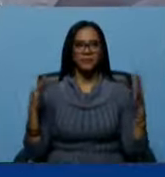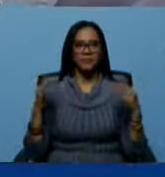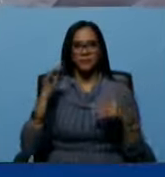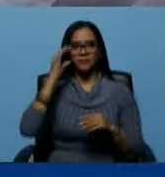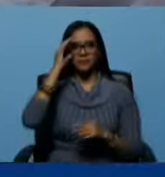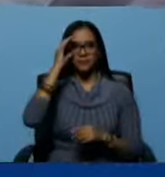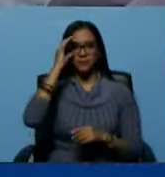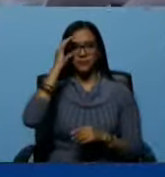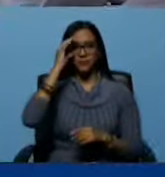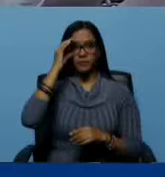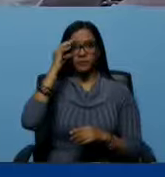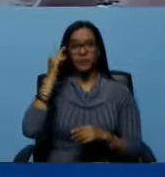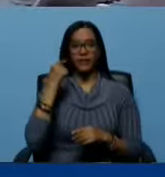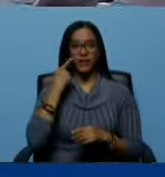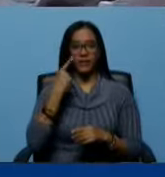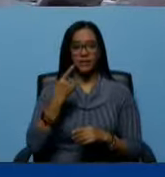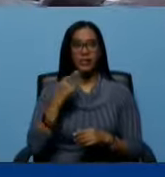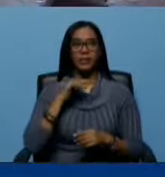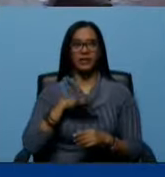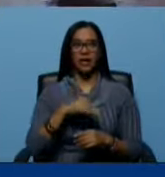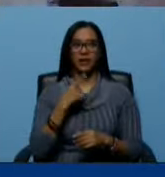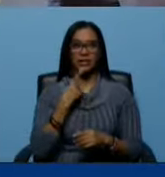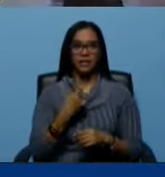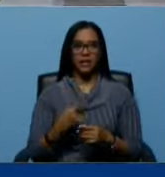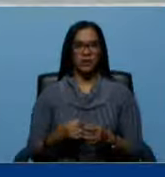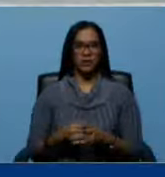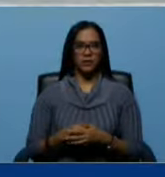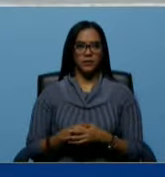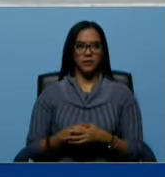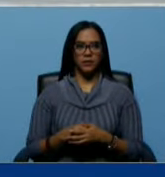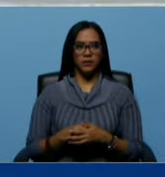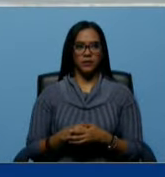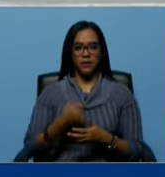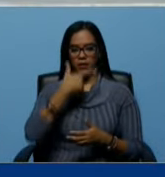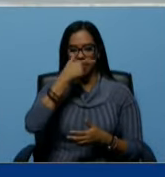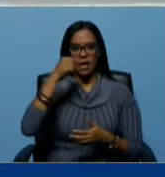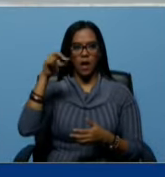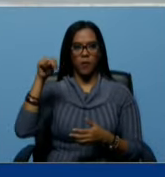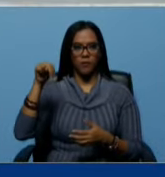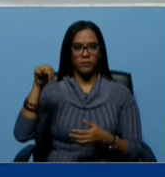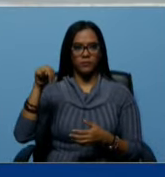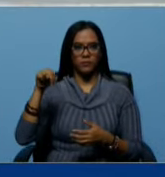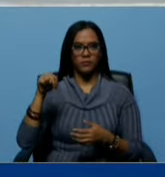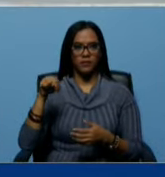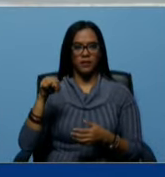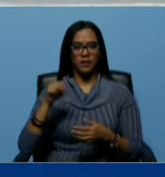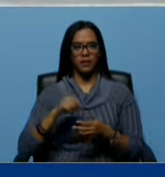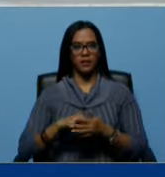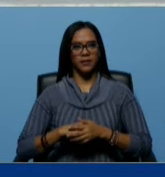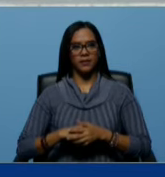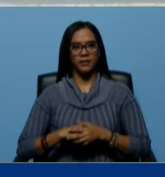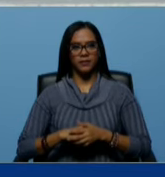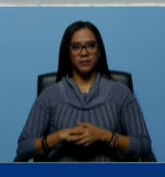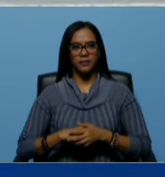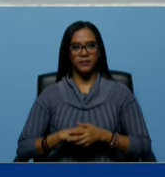fíjense que me estaba diciendo Naum Fernández